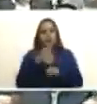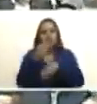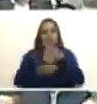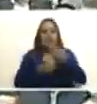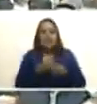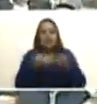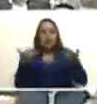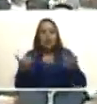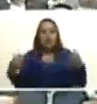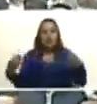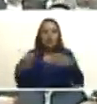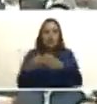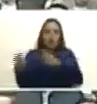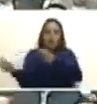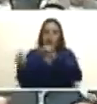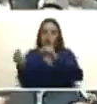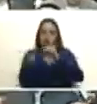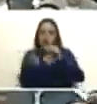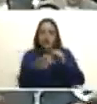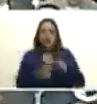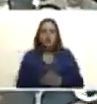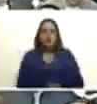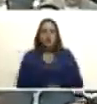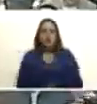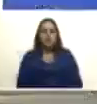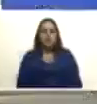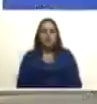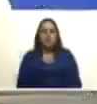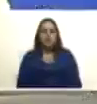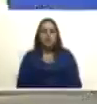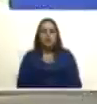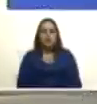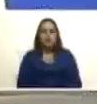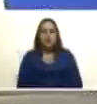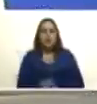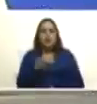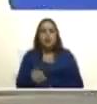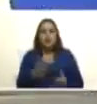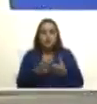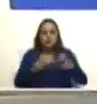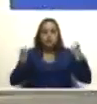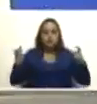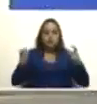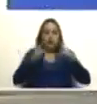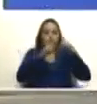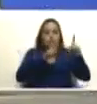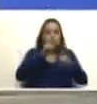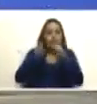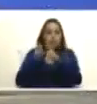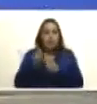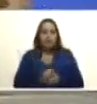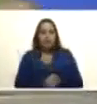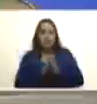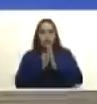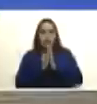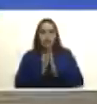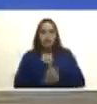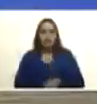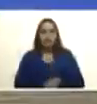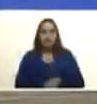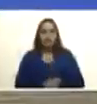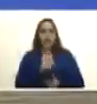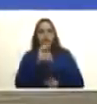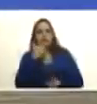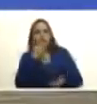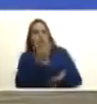plenaria a debate y a amplia discusión amplia consulta por favor Muchísimas